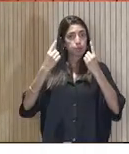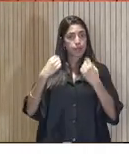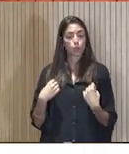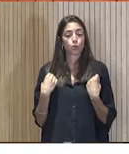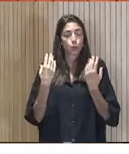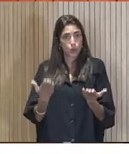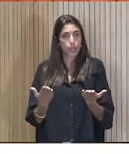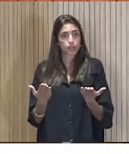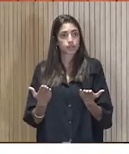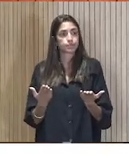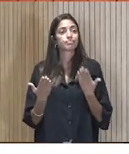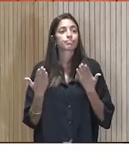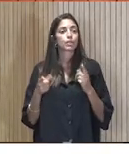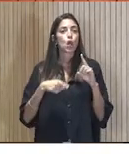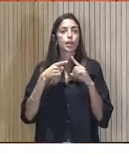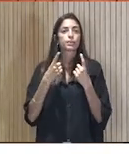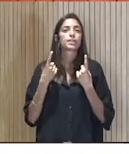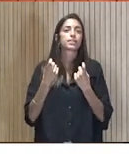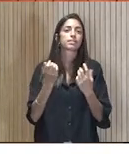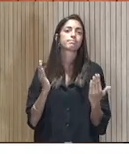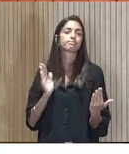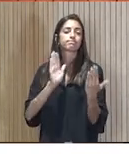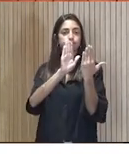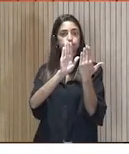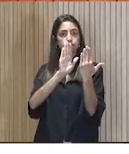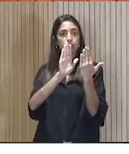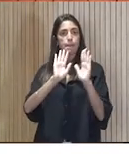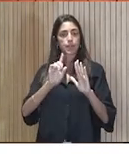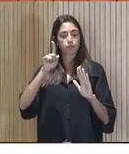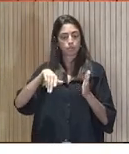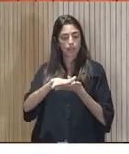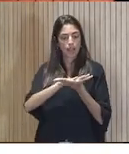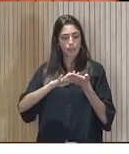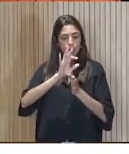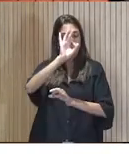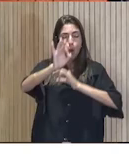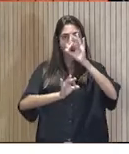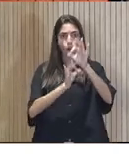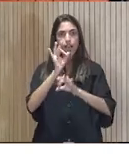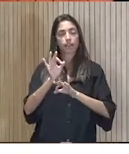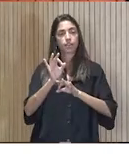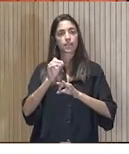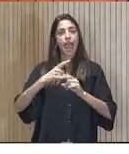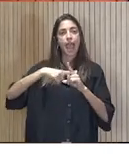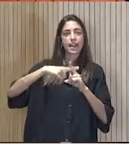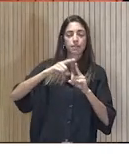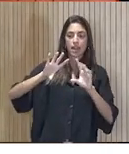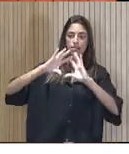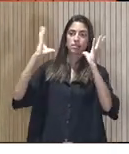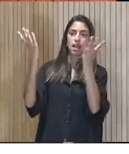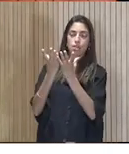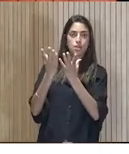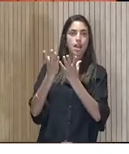frente a esas necesidades. Pero hablando de organizaciones tanto a nivel nacional como internacional.